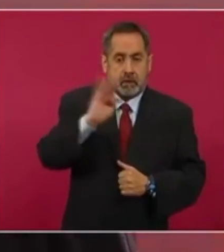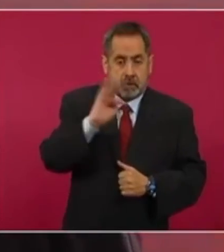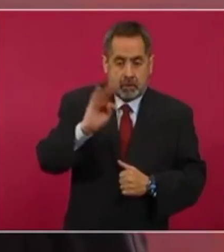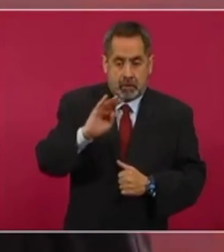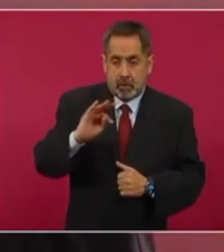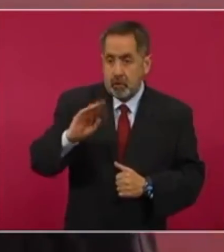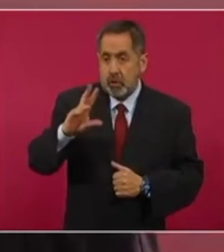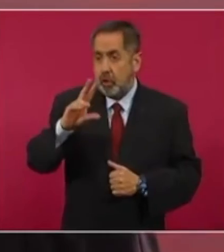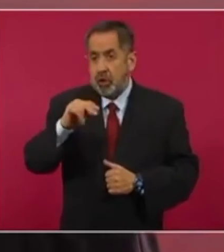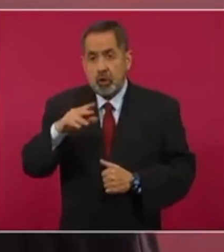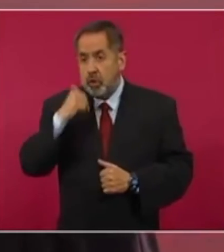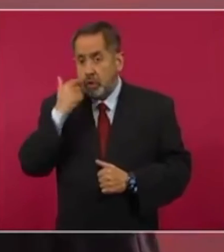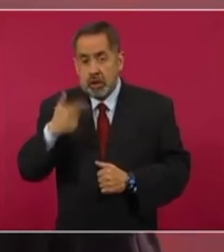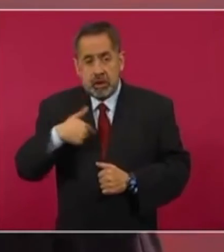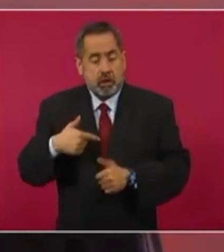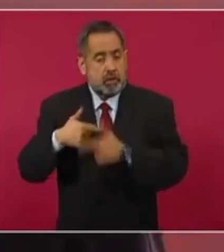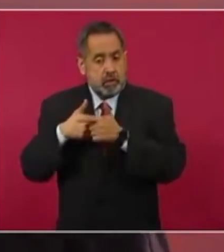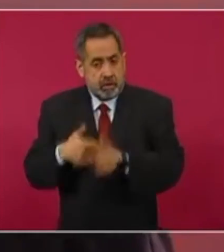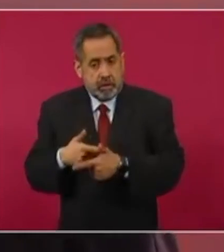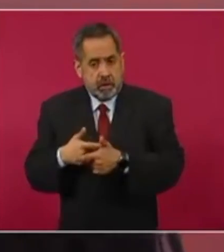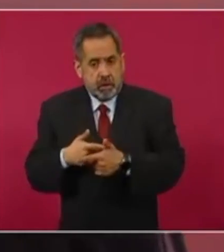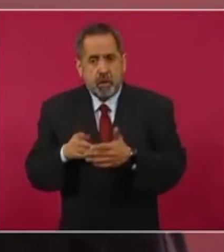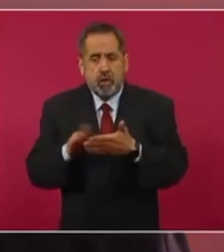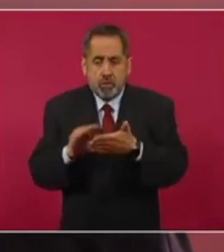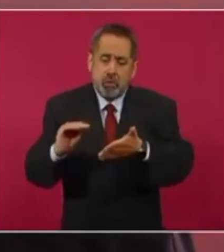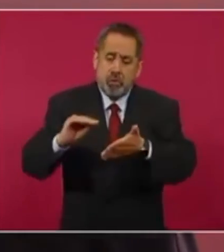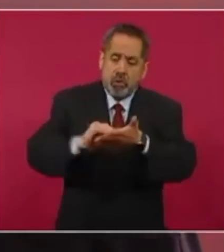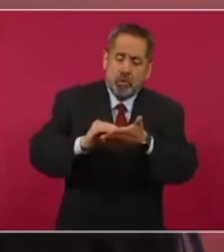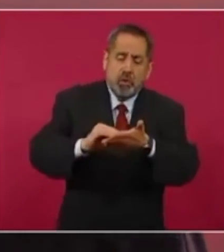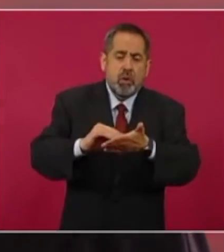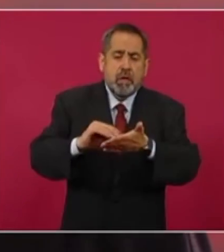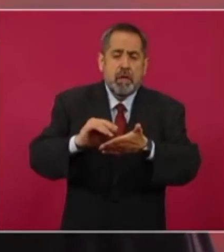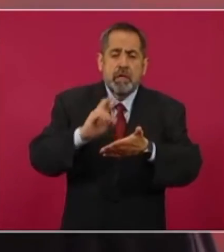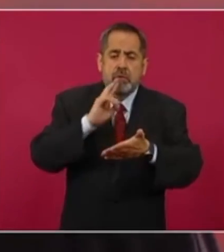continúe, ¿cómo tiene que marcar?